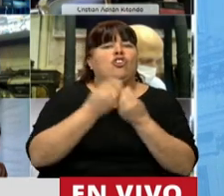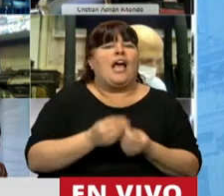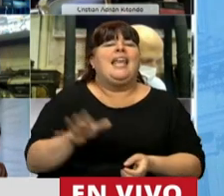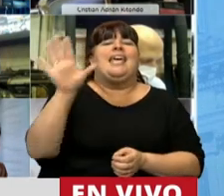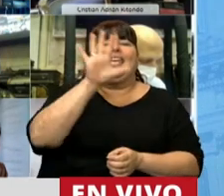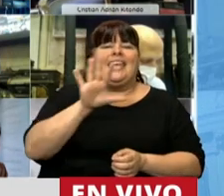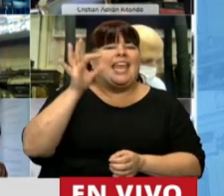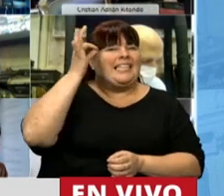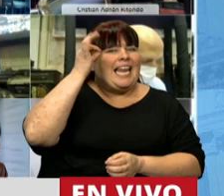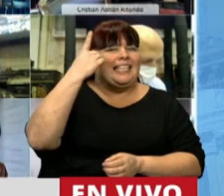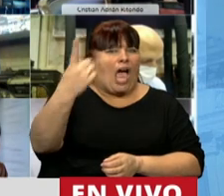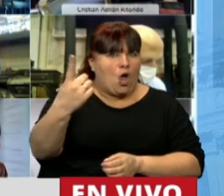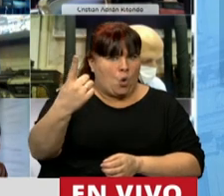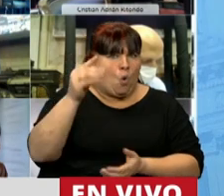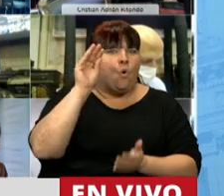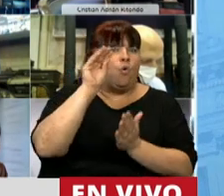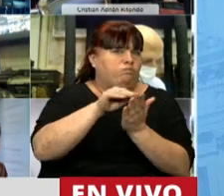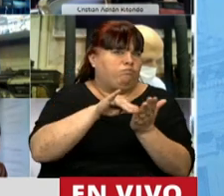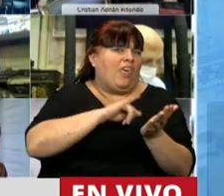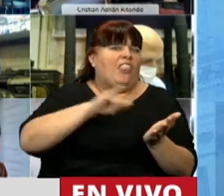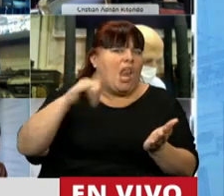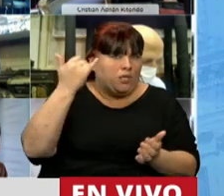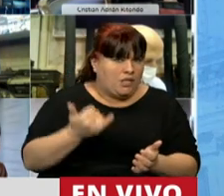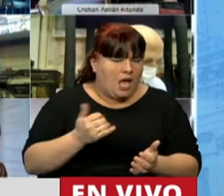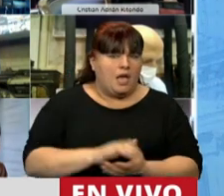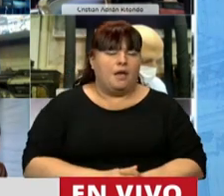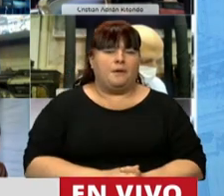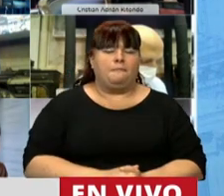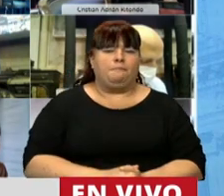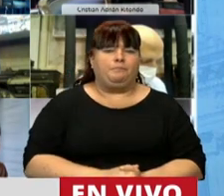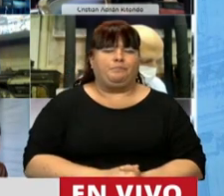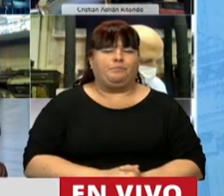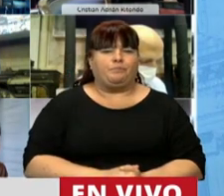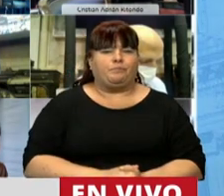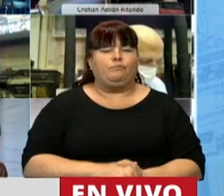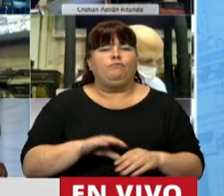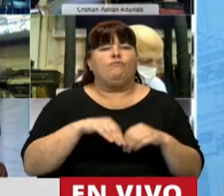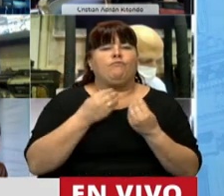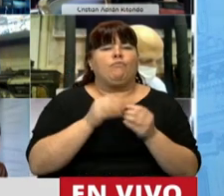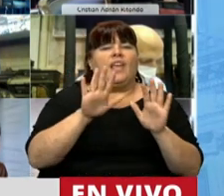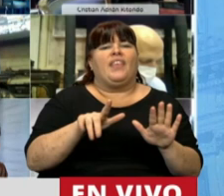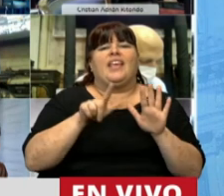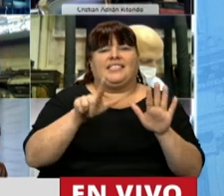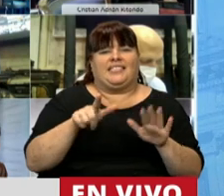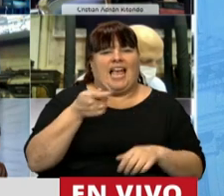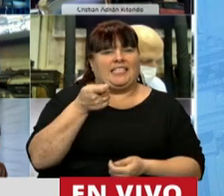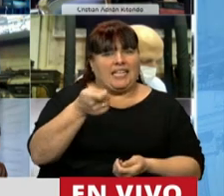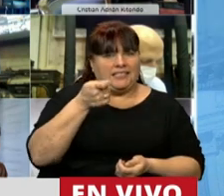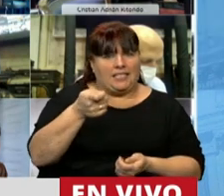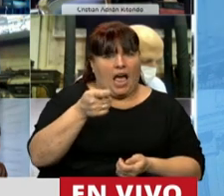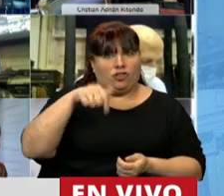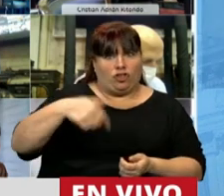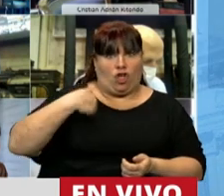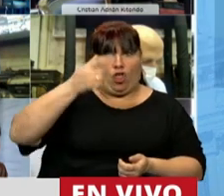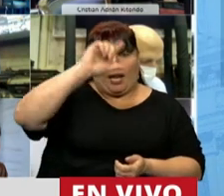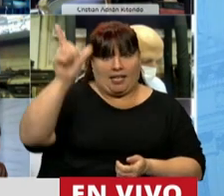531 casos registrados. Se registraron 17 asesinatos en